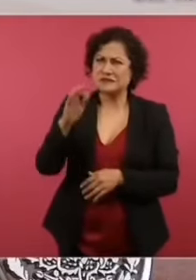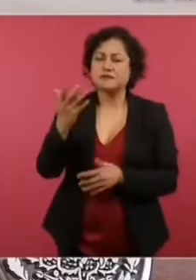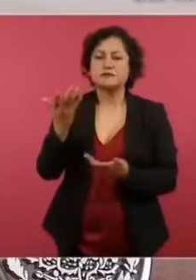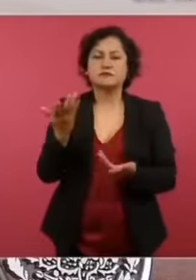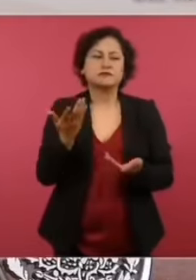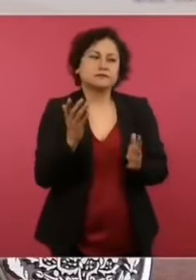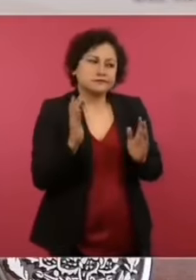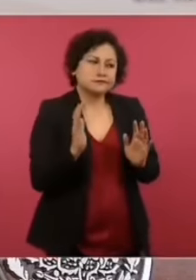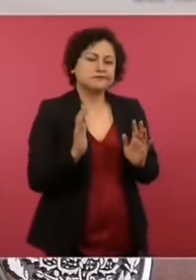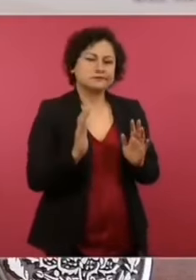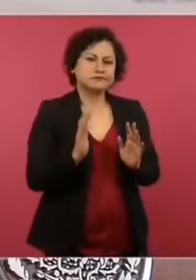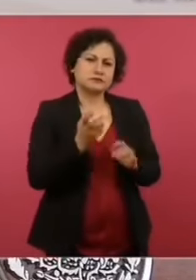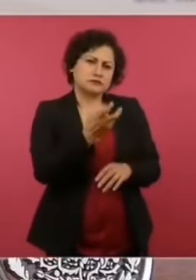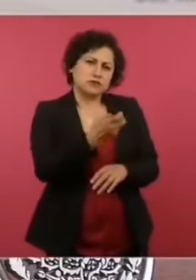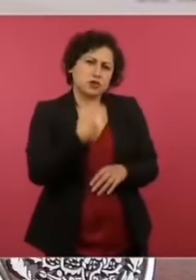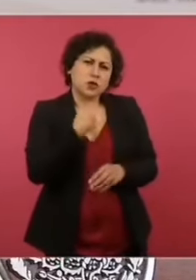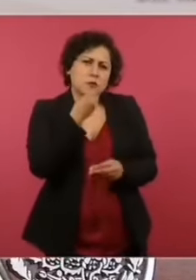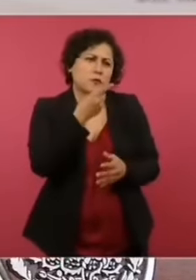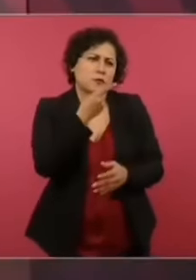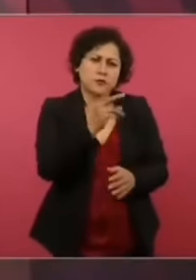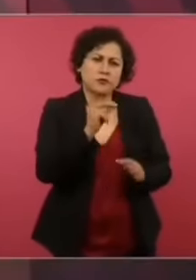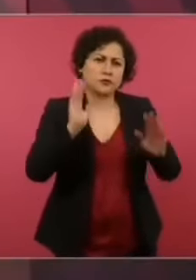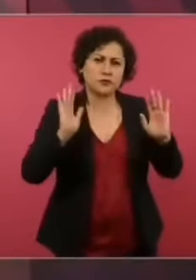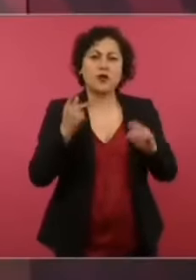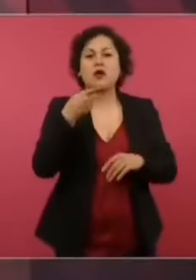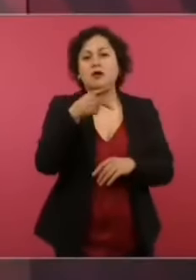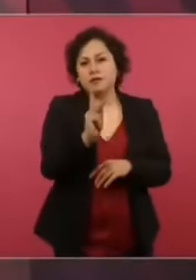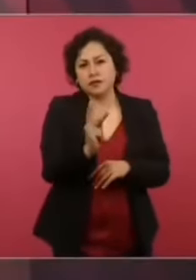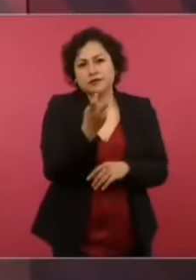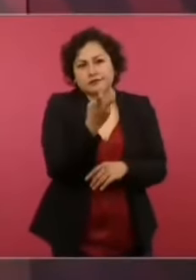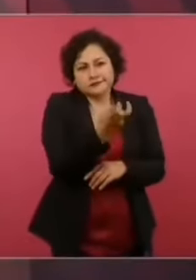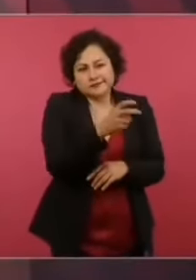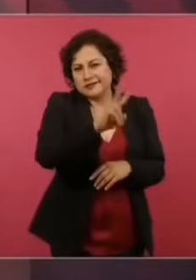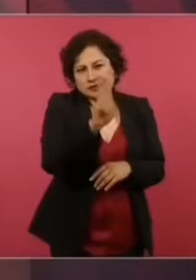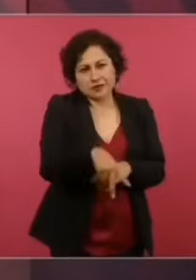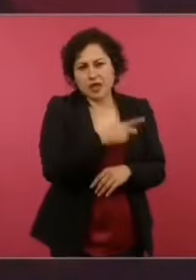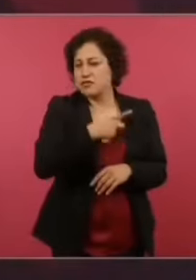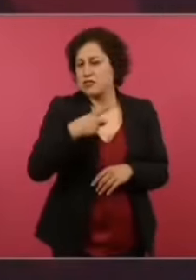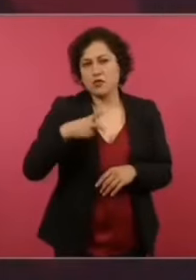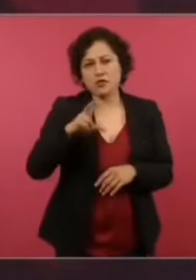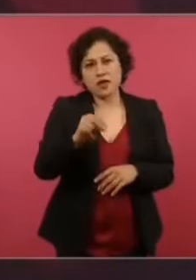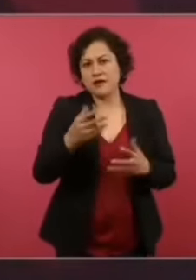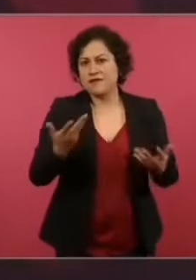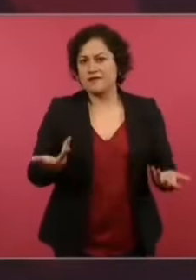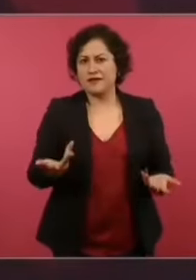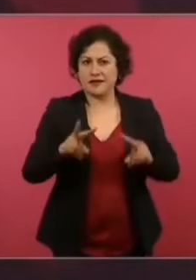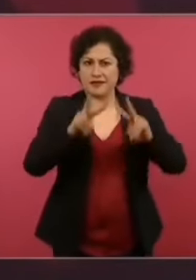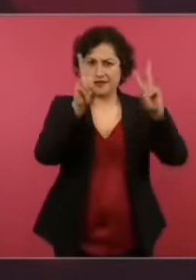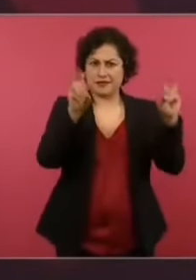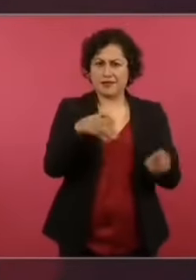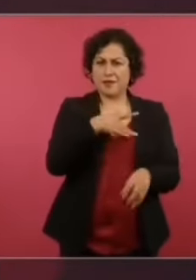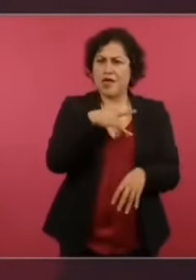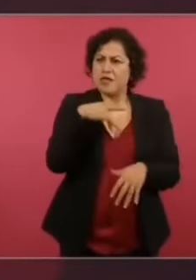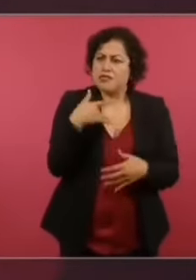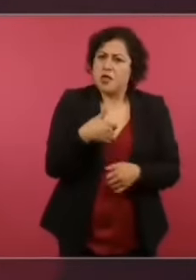no se debe administrar la desgracia, no se debe traficar el dolor